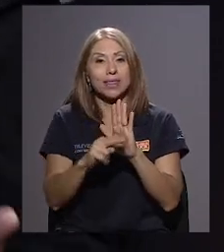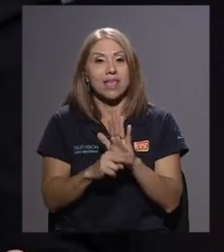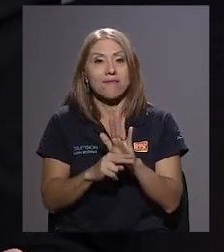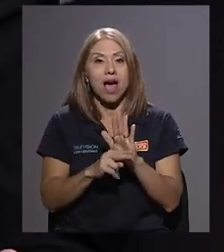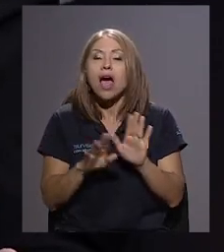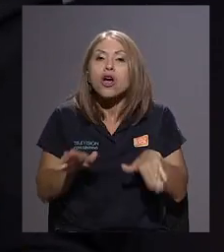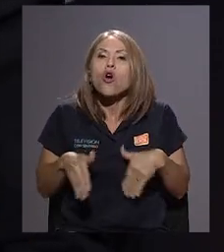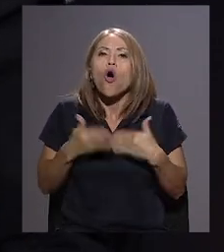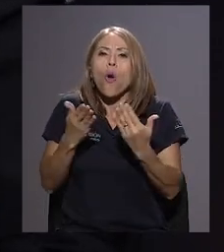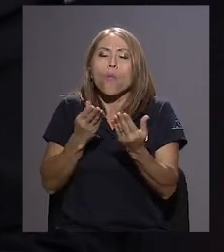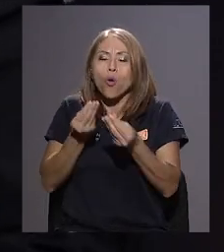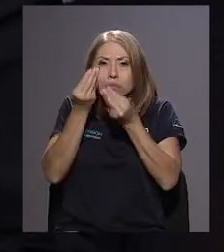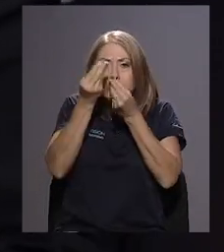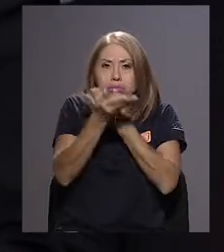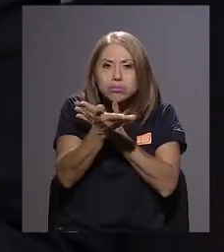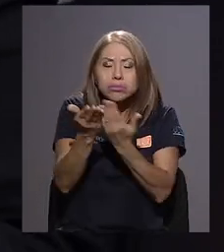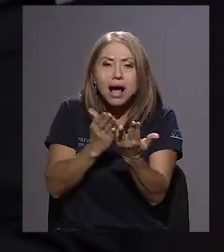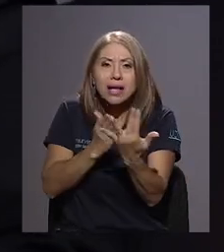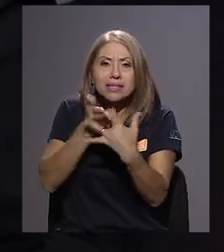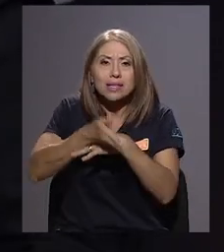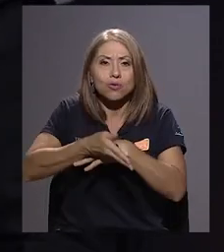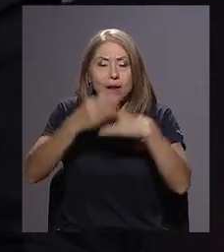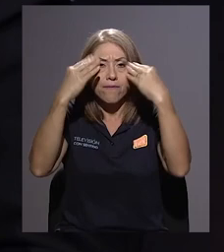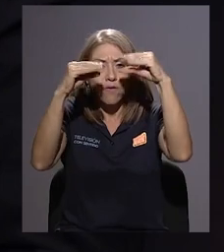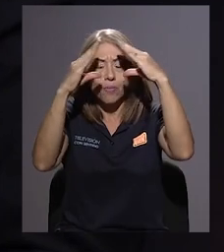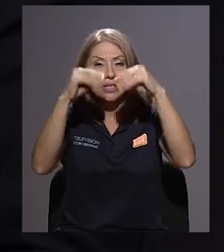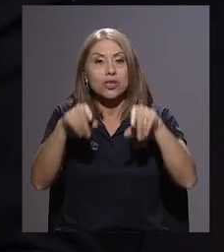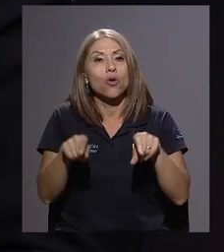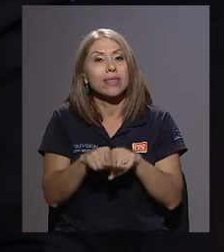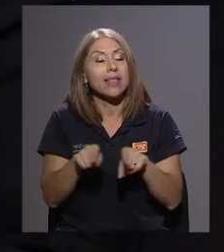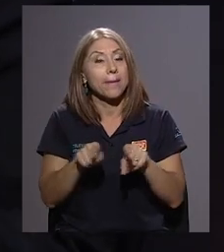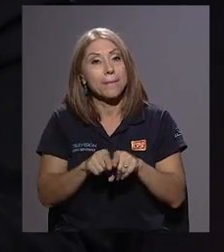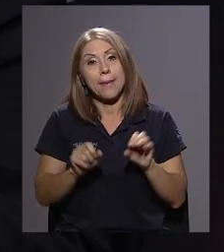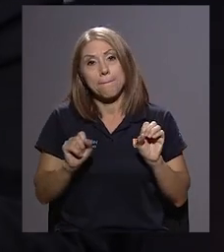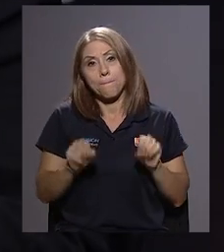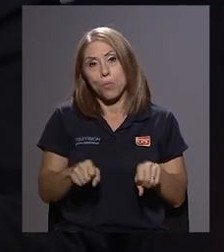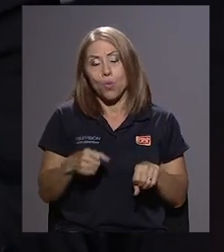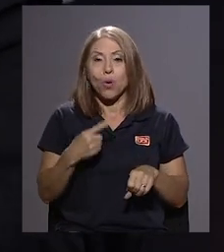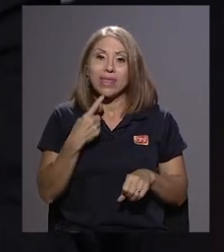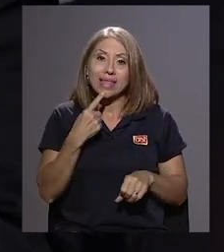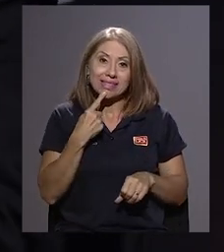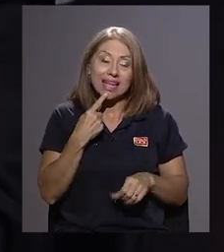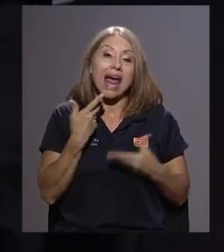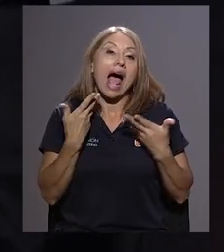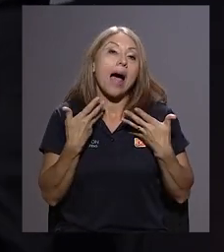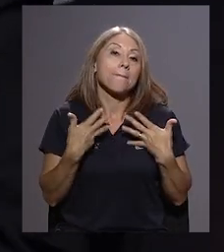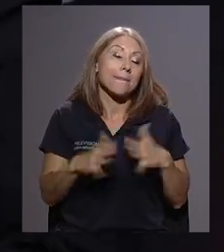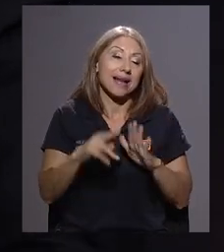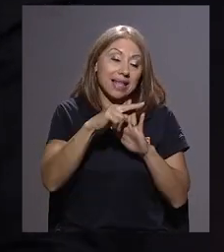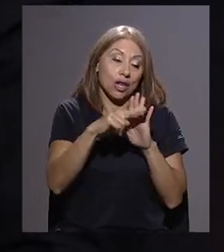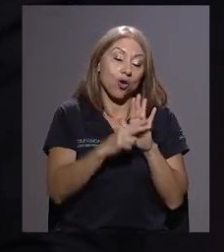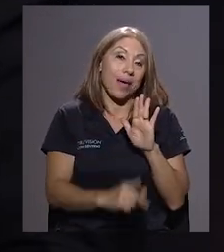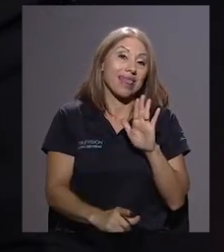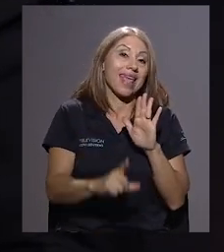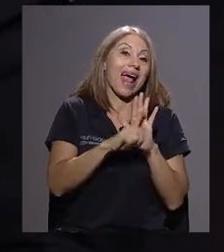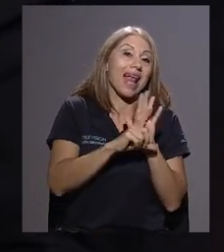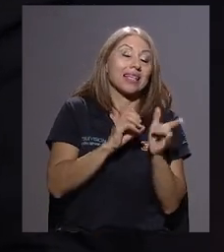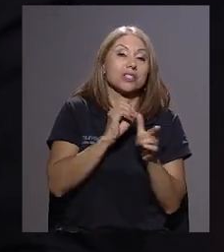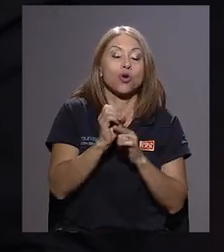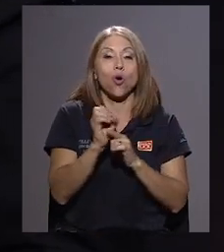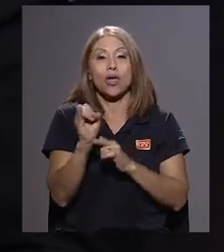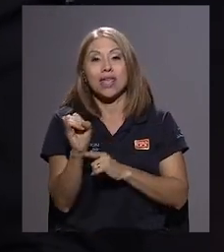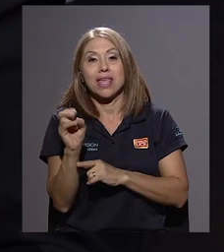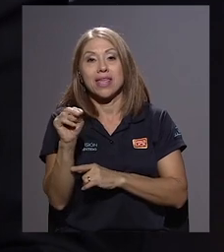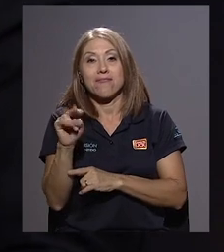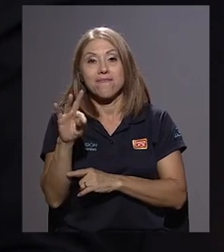acceso a la información. Pueden también, y es el tercer aspecto que decimos, aparte de las normas legales, infralegales, la tercera medida